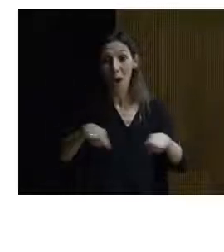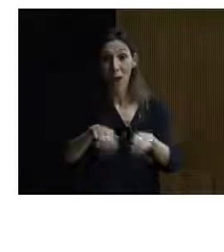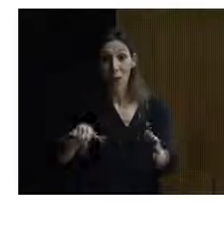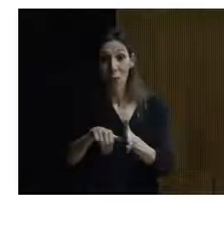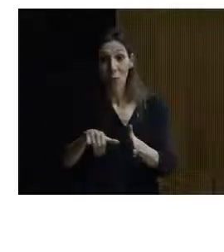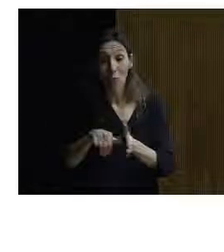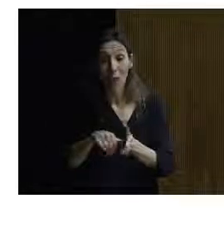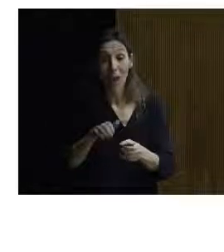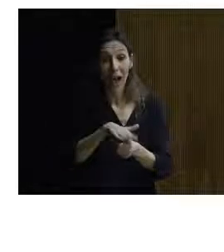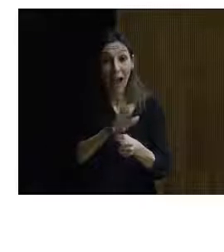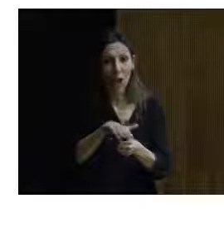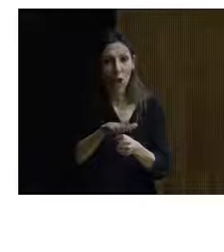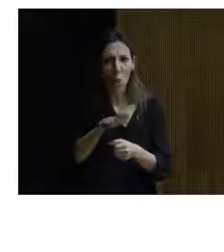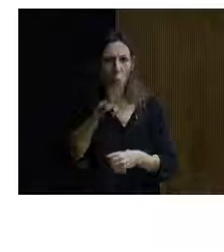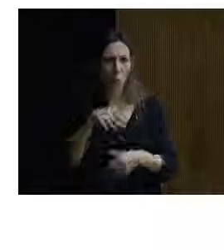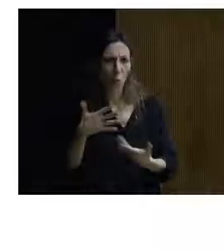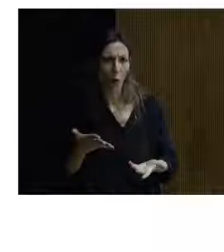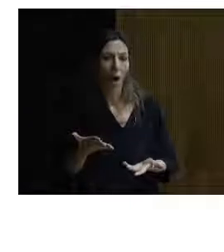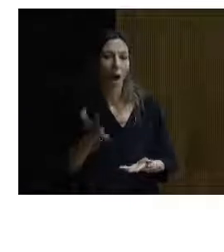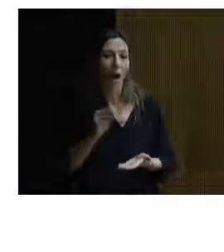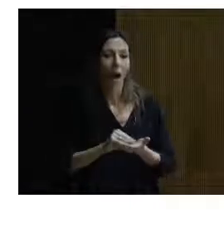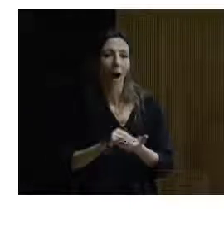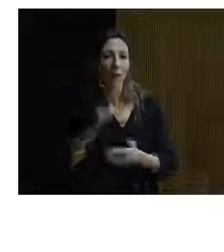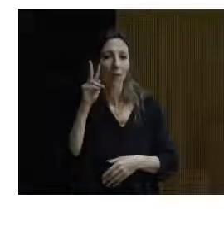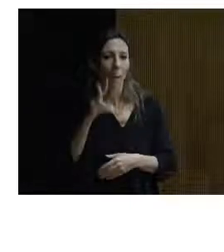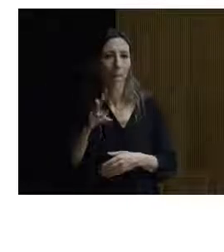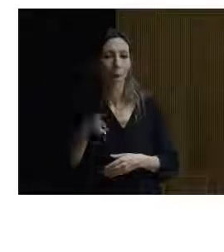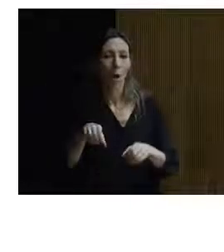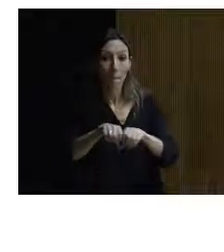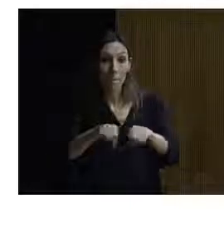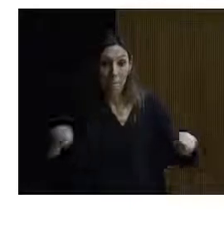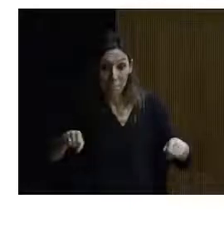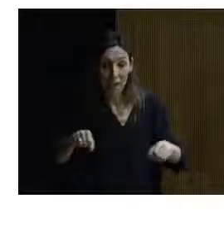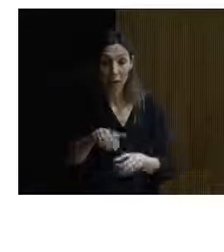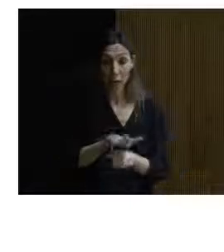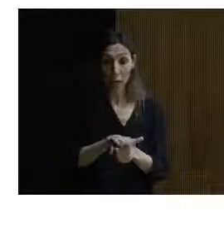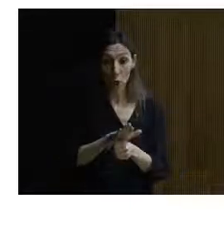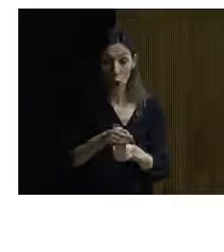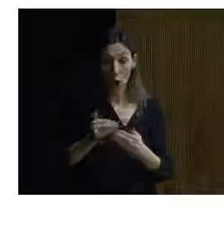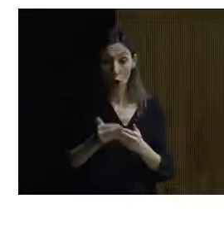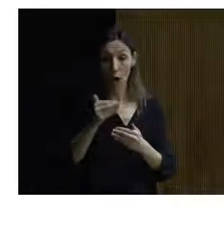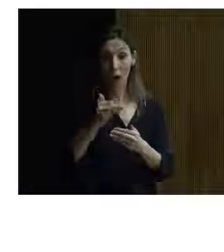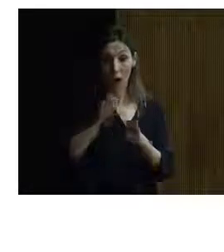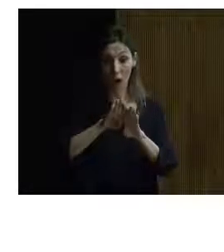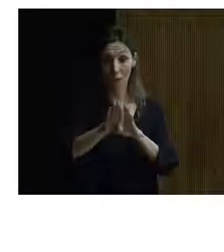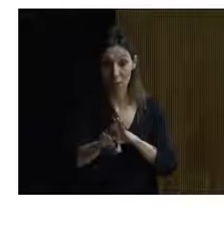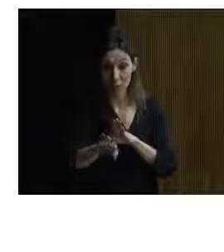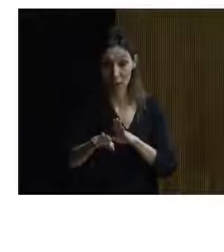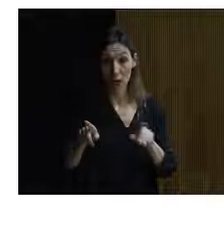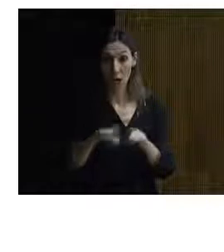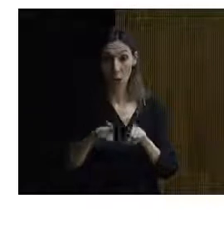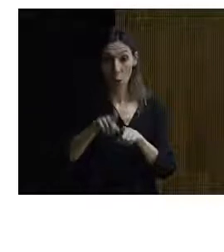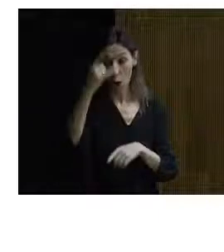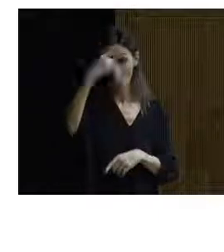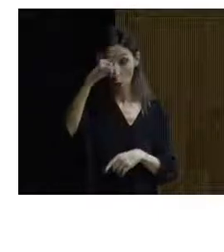Porque una barra, me he encontrado barras en frente del inodoro, si yo me estoy sentado en el inodoro, colocadas así, como si estuviese viendo los toros.